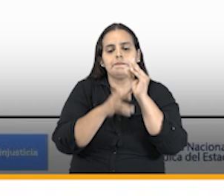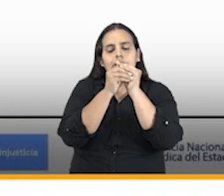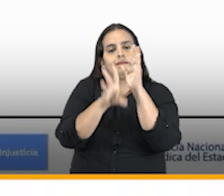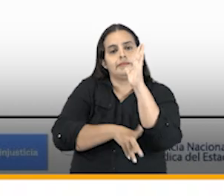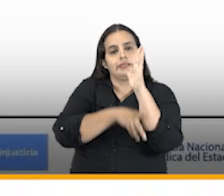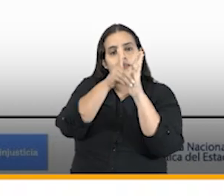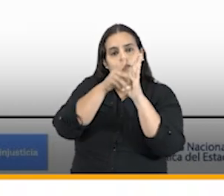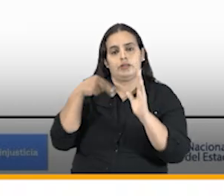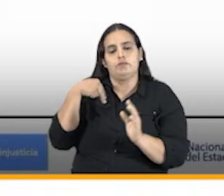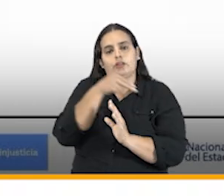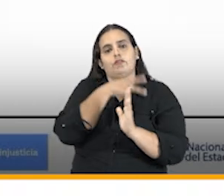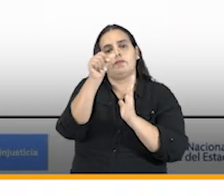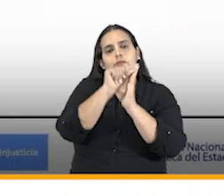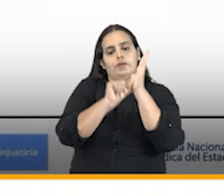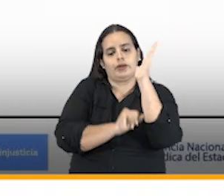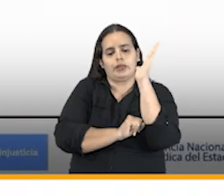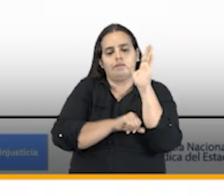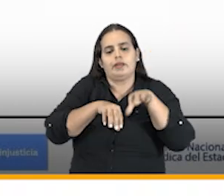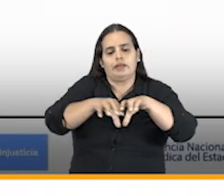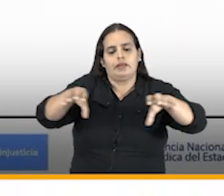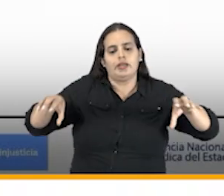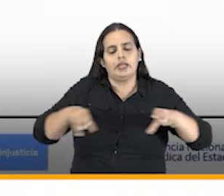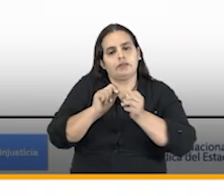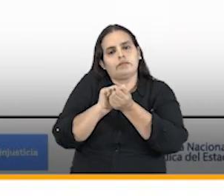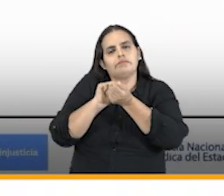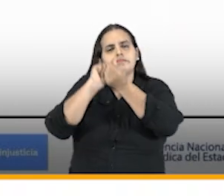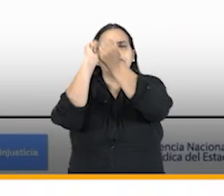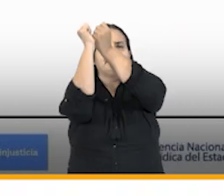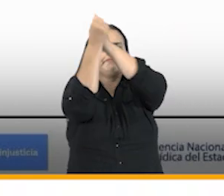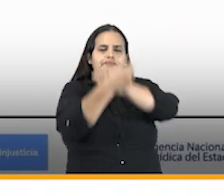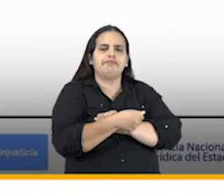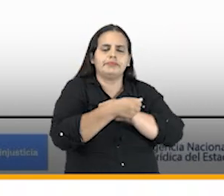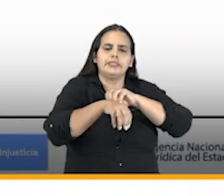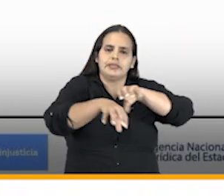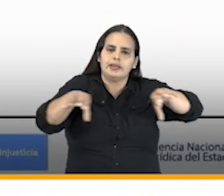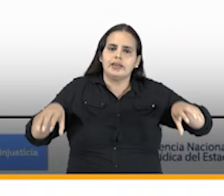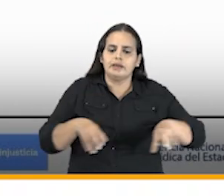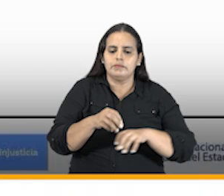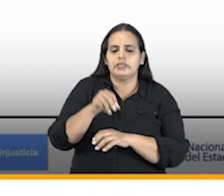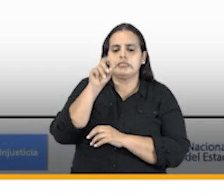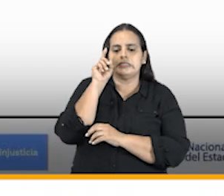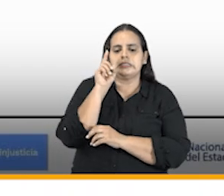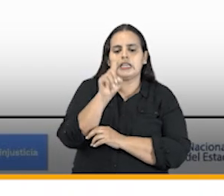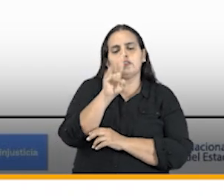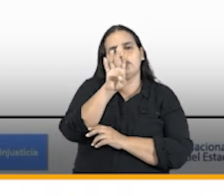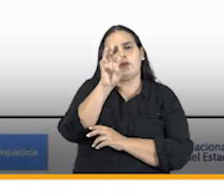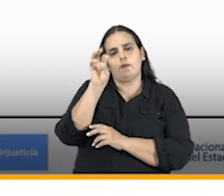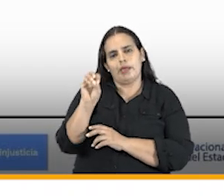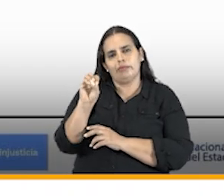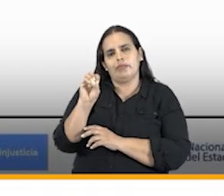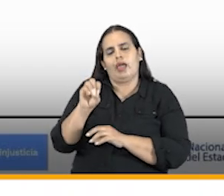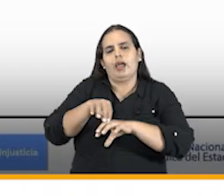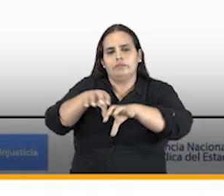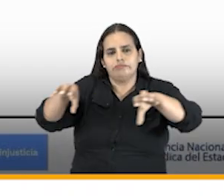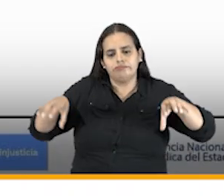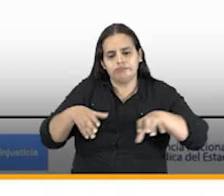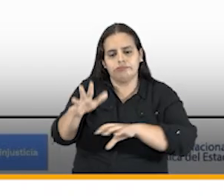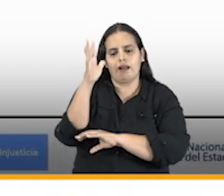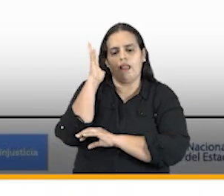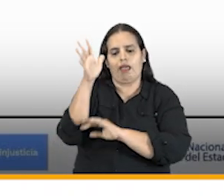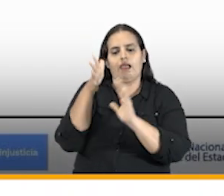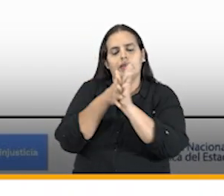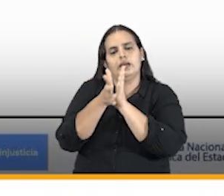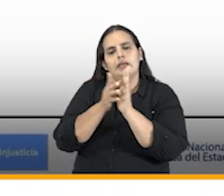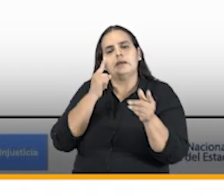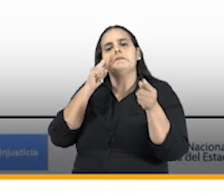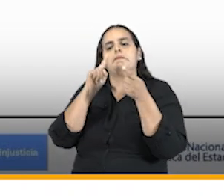desarrollamos nuestro programa de gestión del cambio realizamos 190 eventos y llegamos a